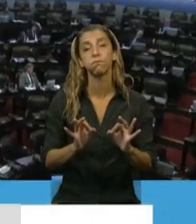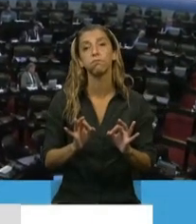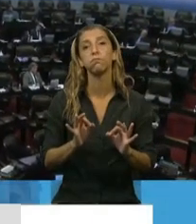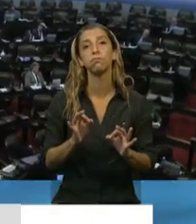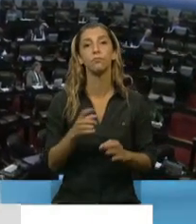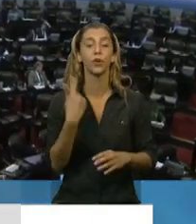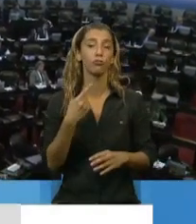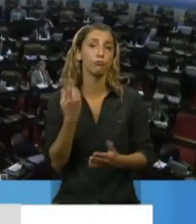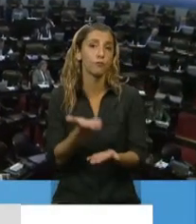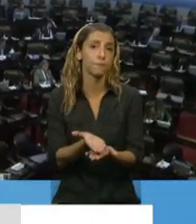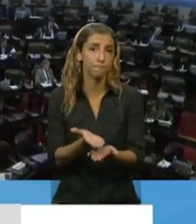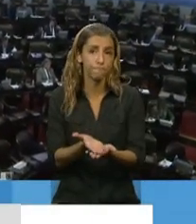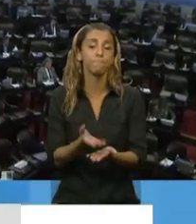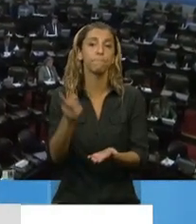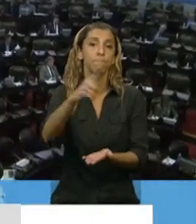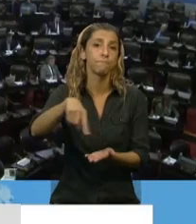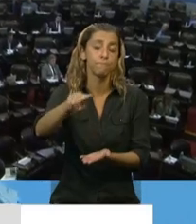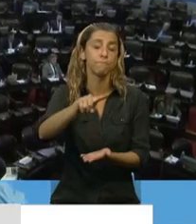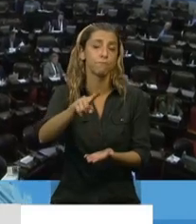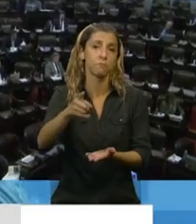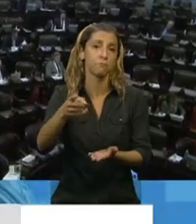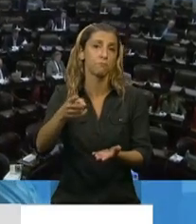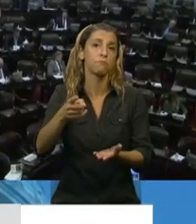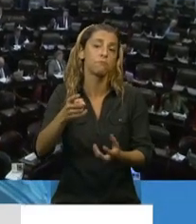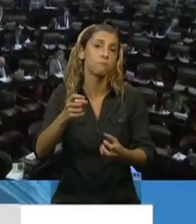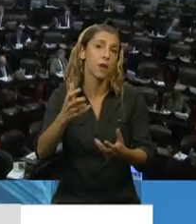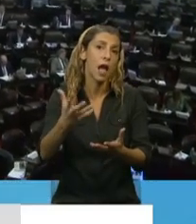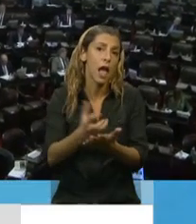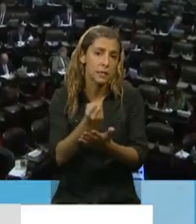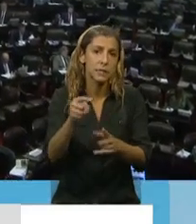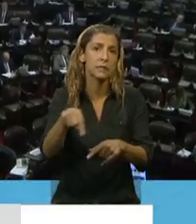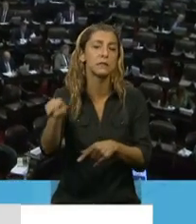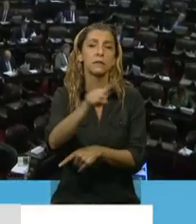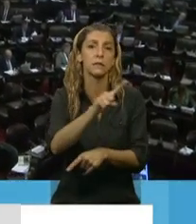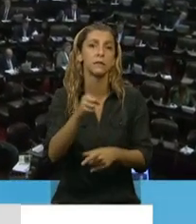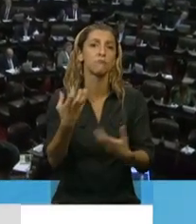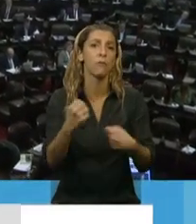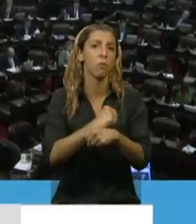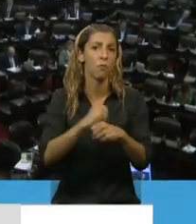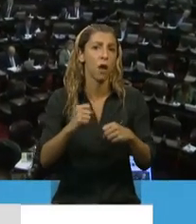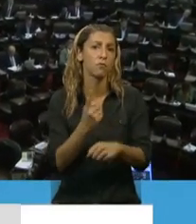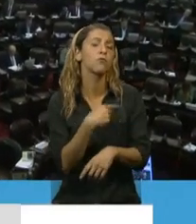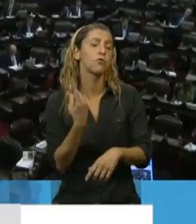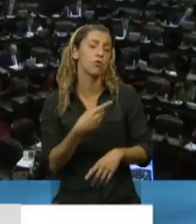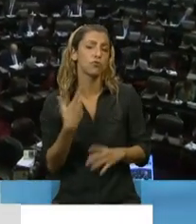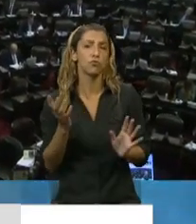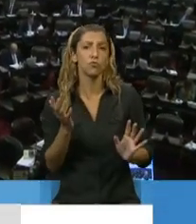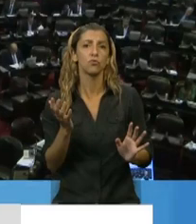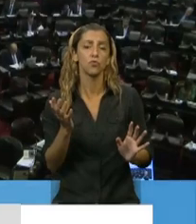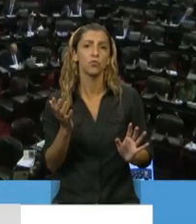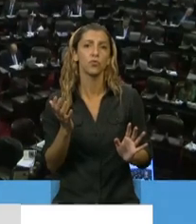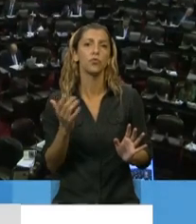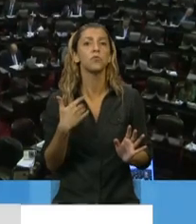y la aprobación que lo descontamos, insisto, y vuelvo porque el clima con el que